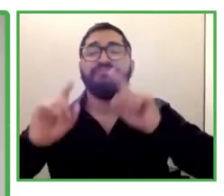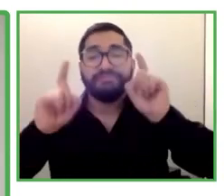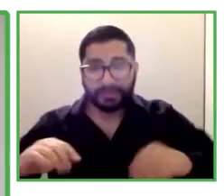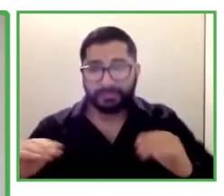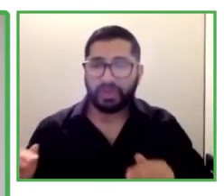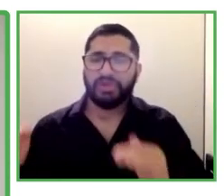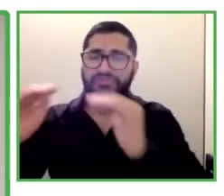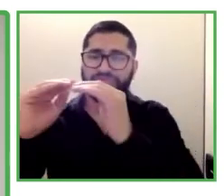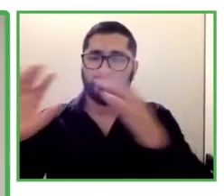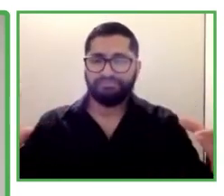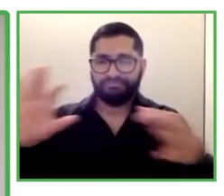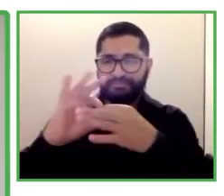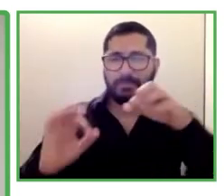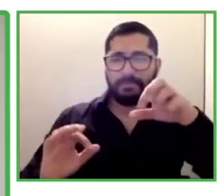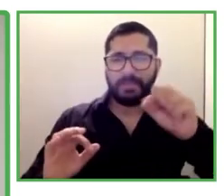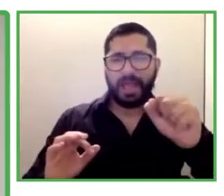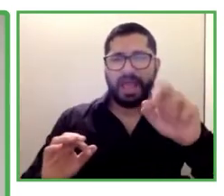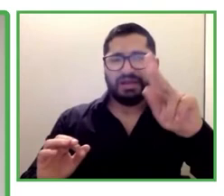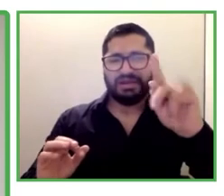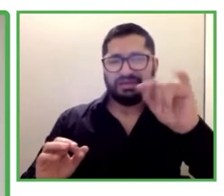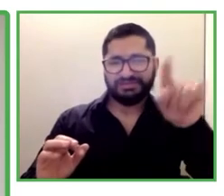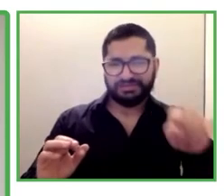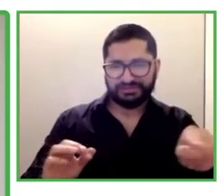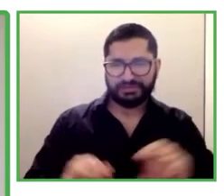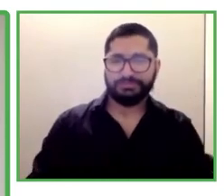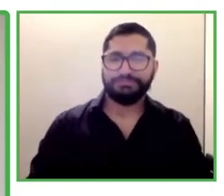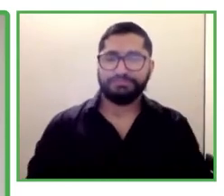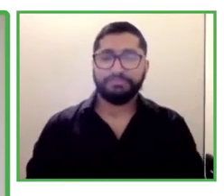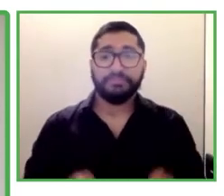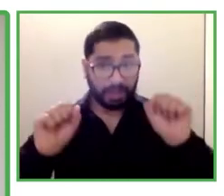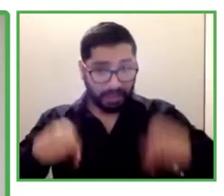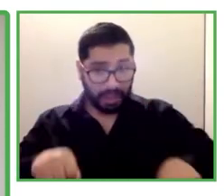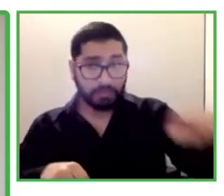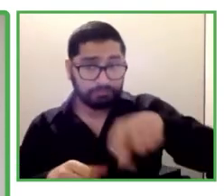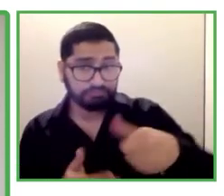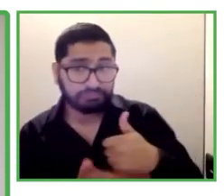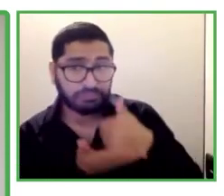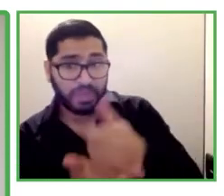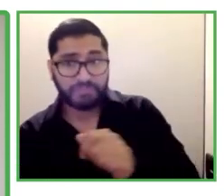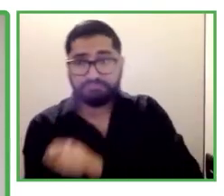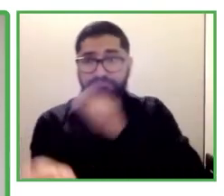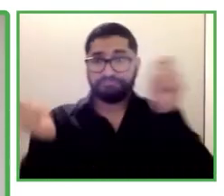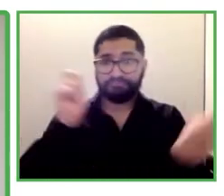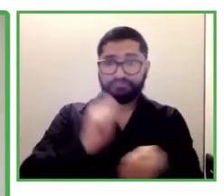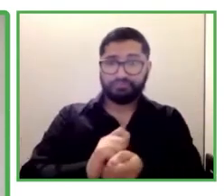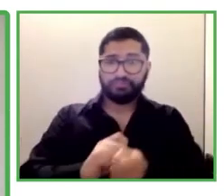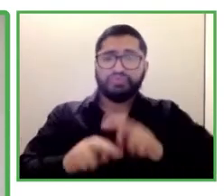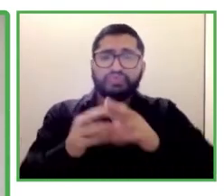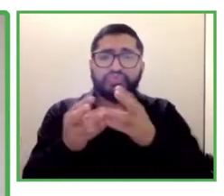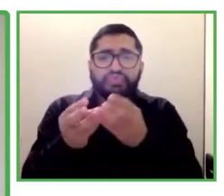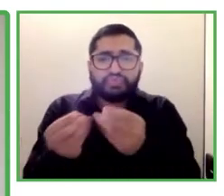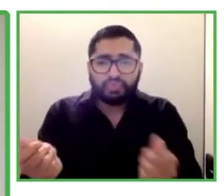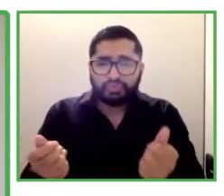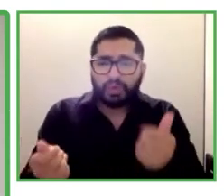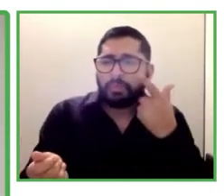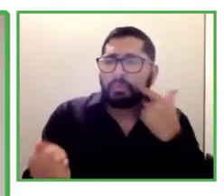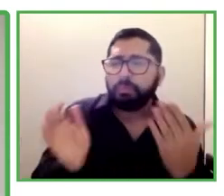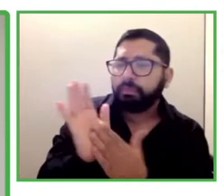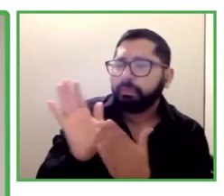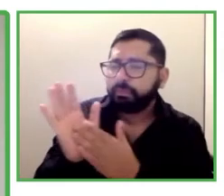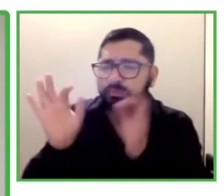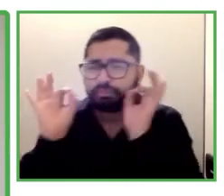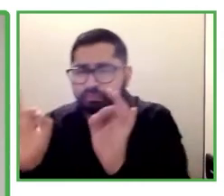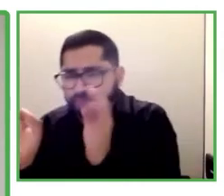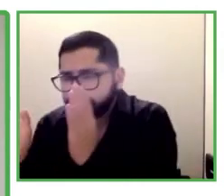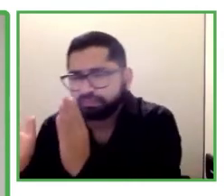adaptarse y a adoptar soluciones que están probadas en su contexto local. Nosotros apoyamos a varias